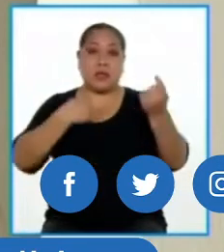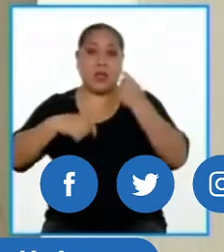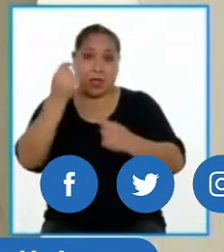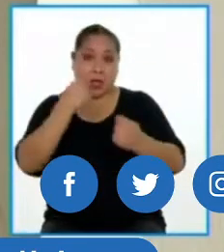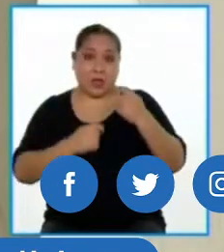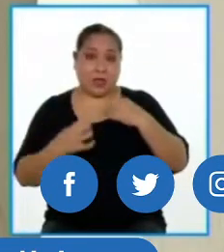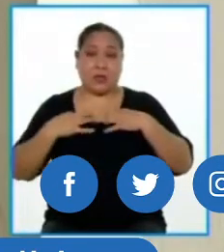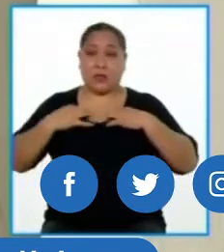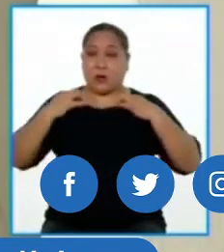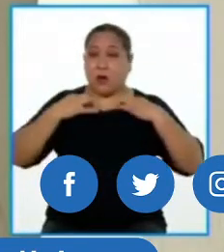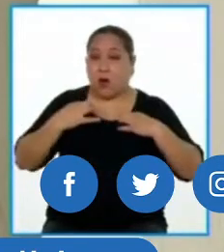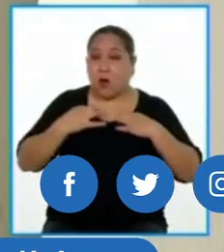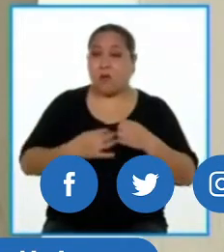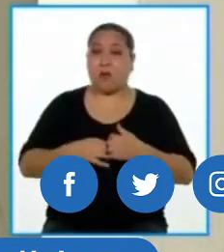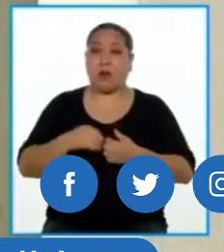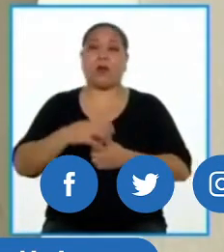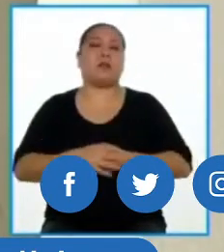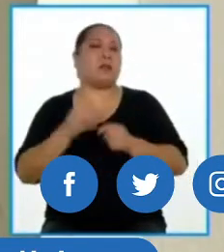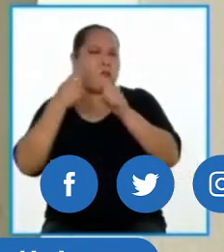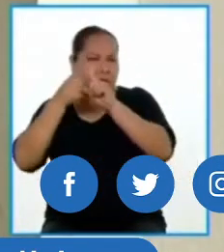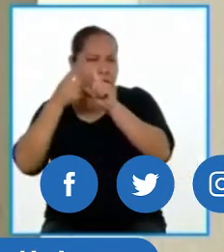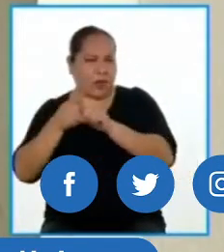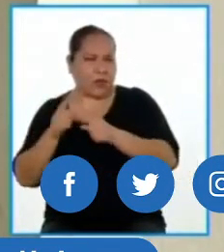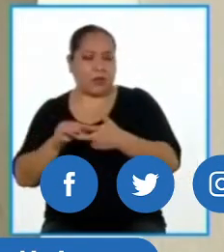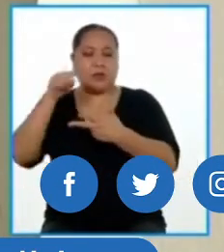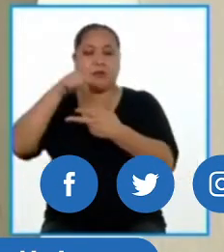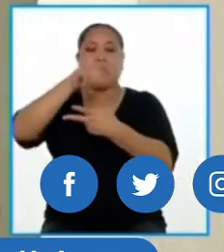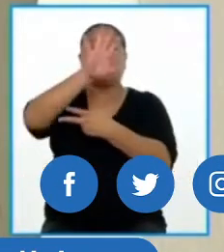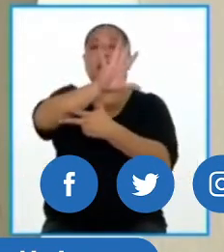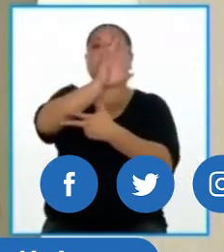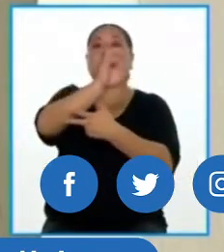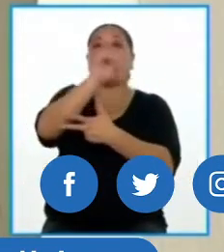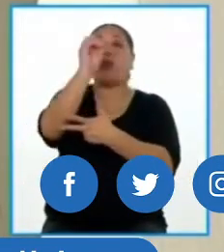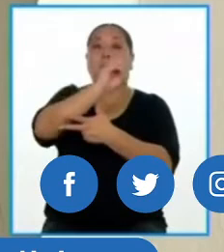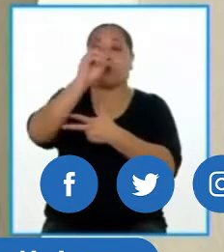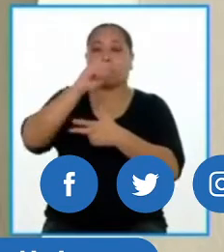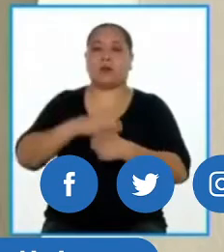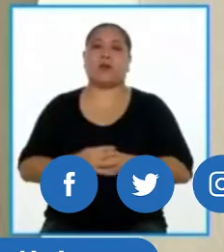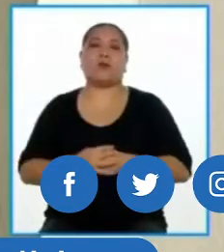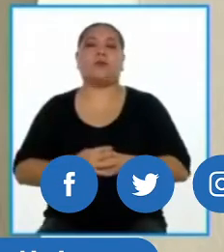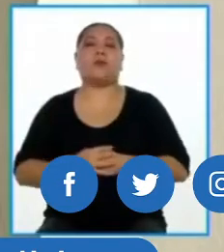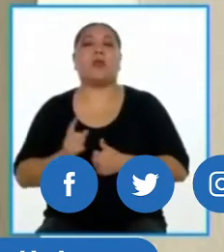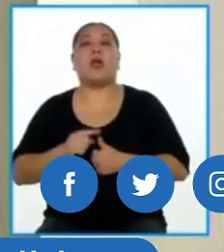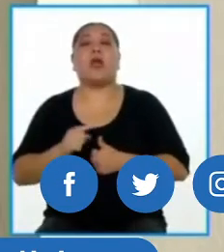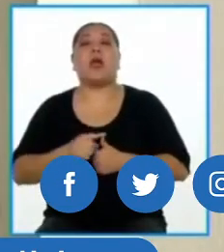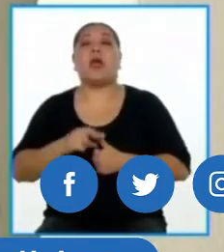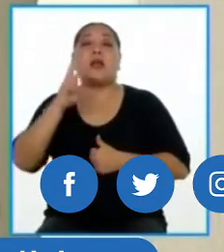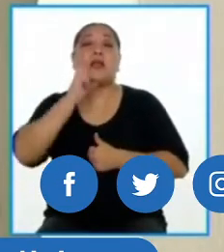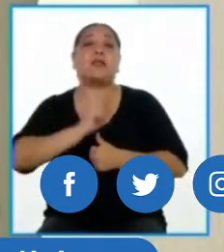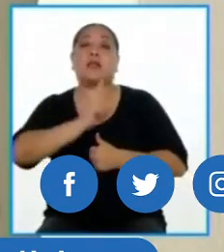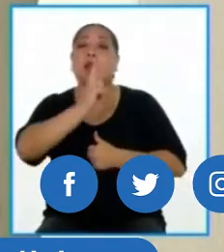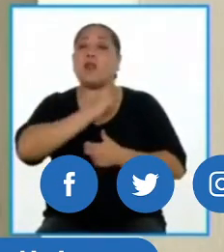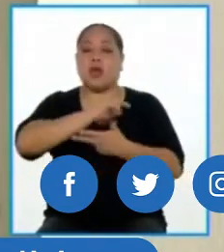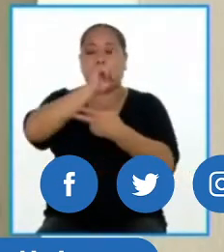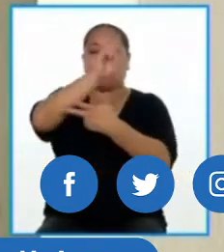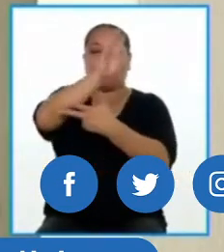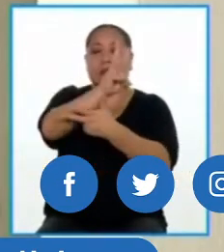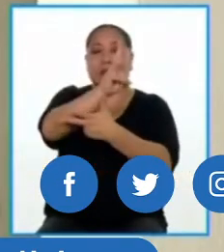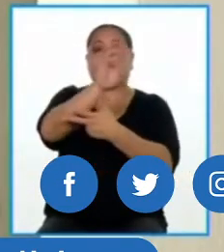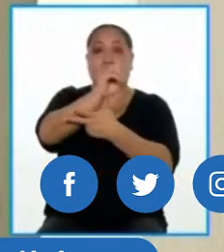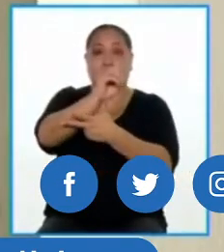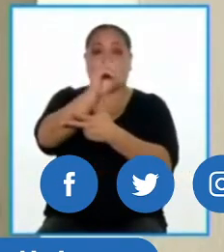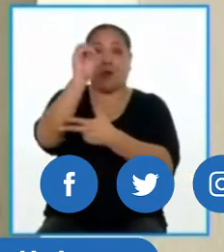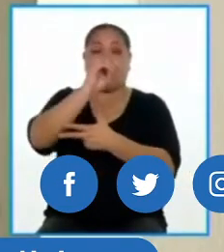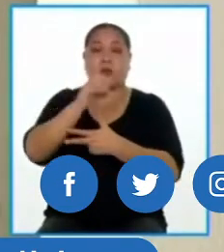tiendas por departamento, y tiendas al cincuenta por ciento, restaurantes al sesenta por ciento,